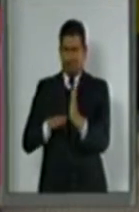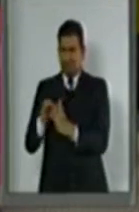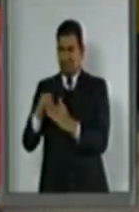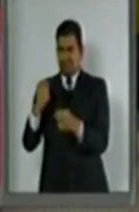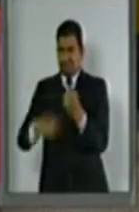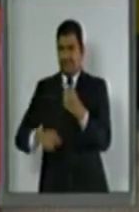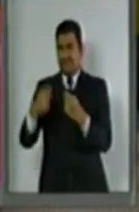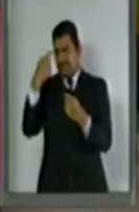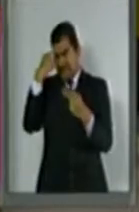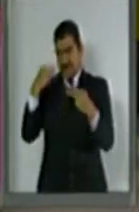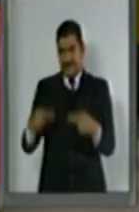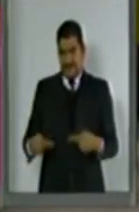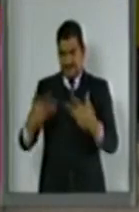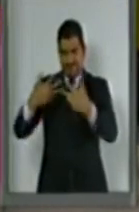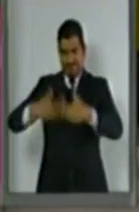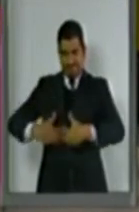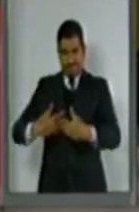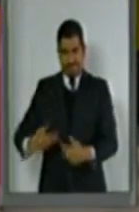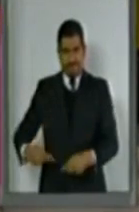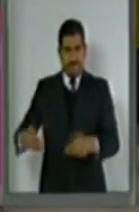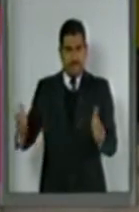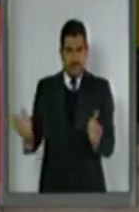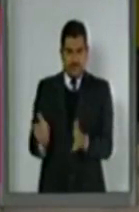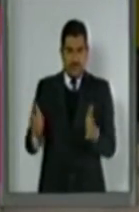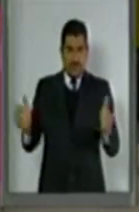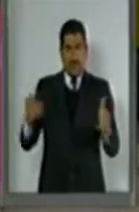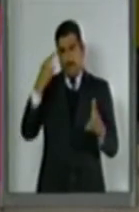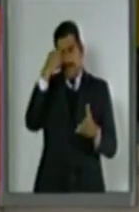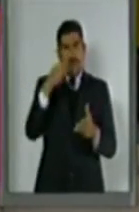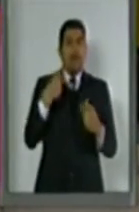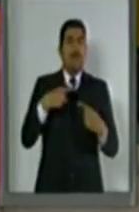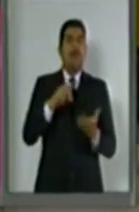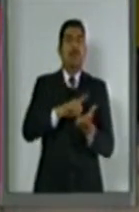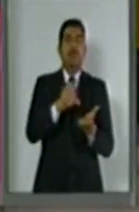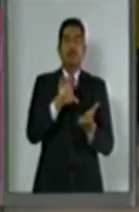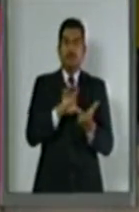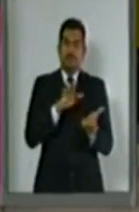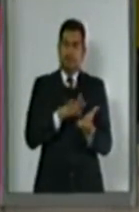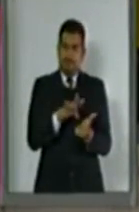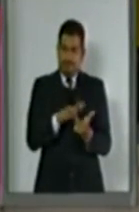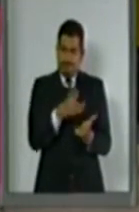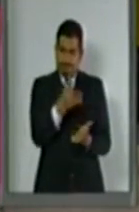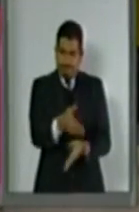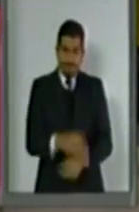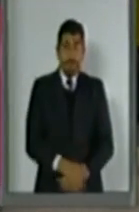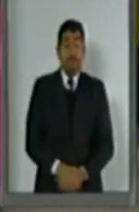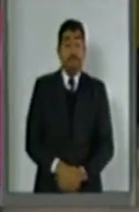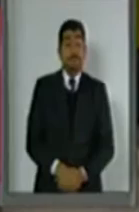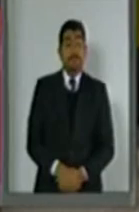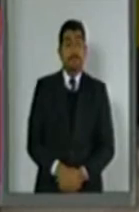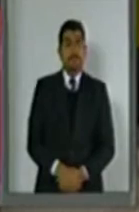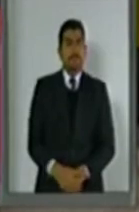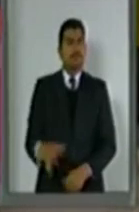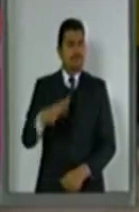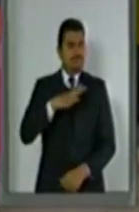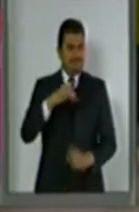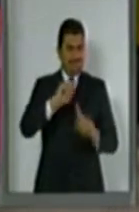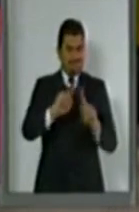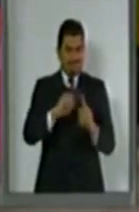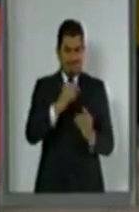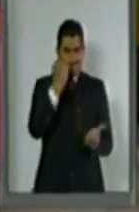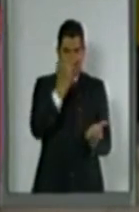la Micro, Pequeña y Mediana Empresa en Materia de Discapacidad. Y es parte de una serie de reformas que he estado